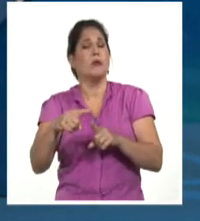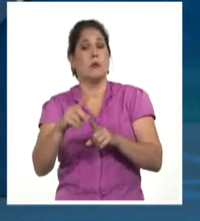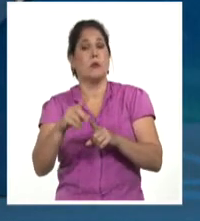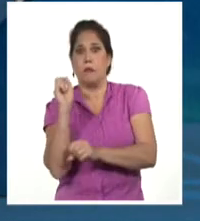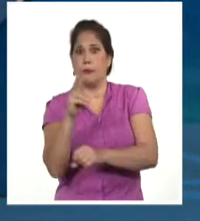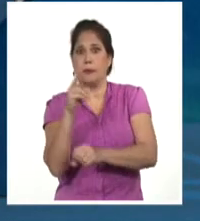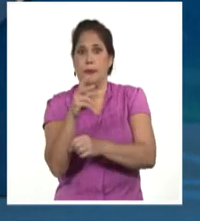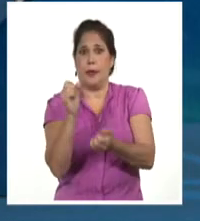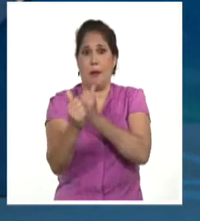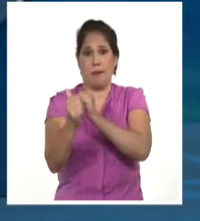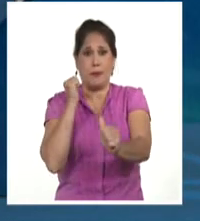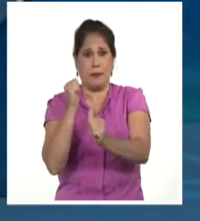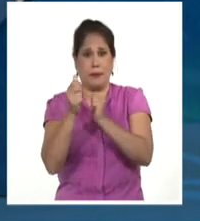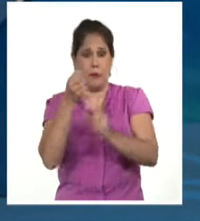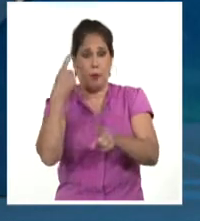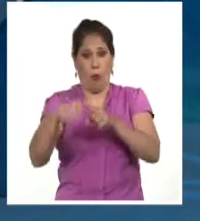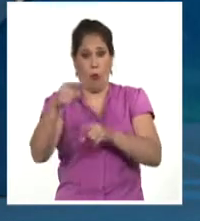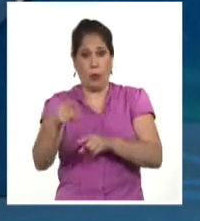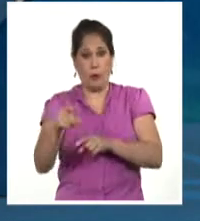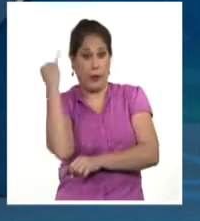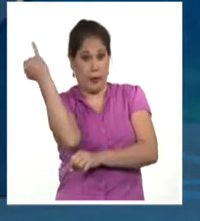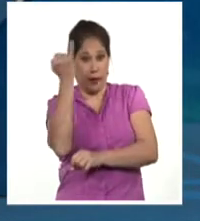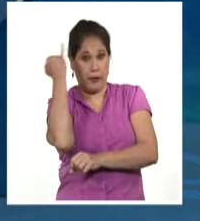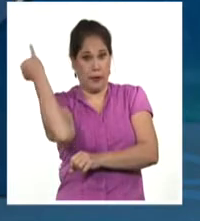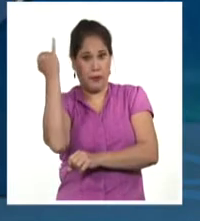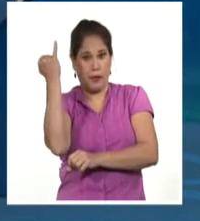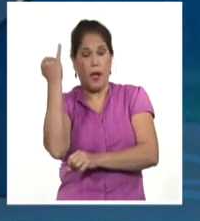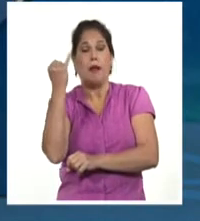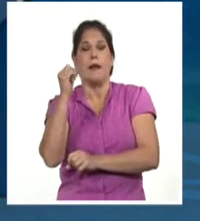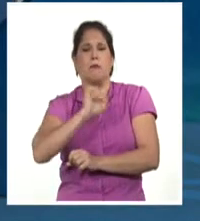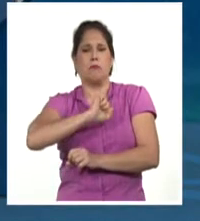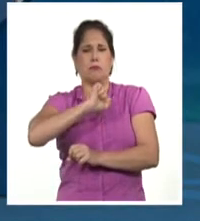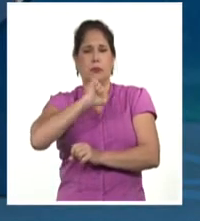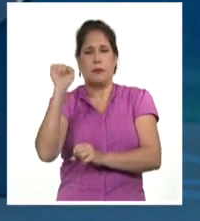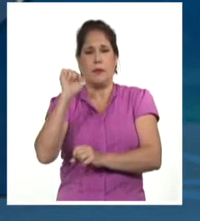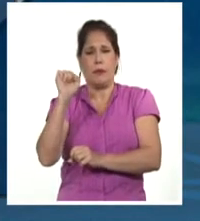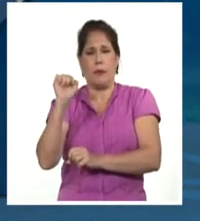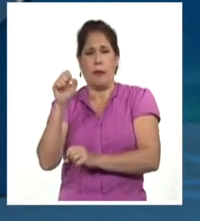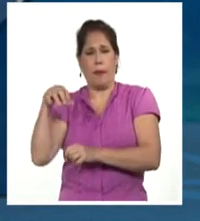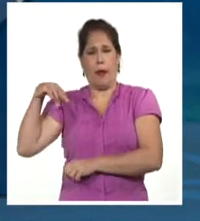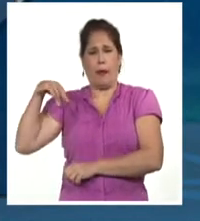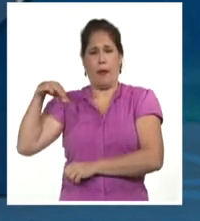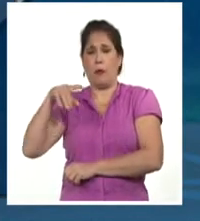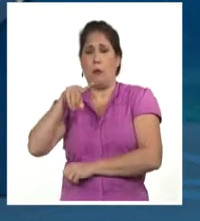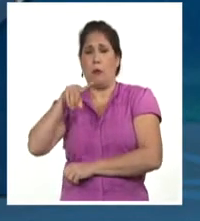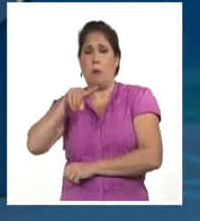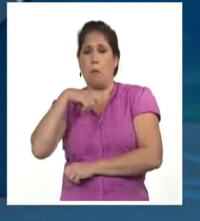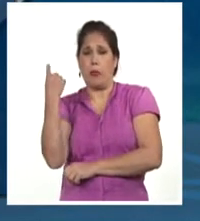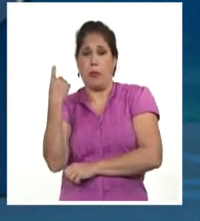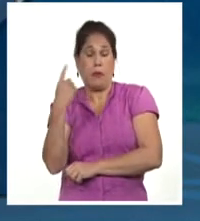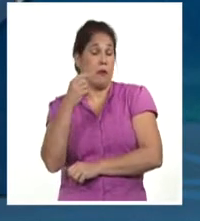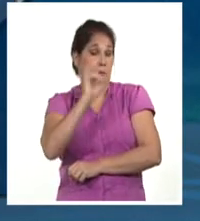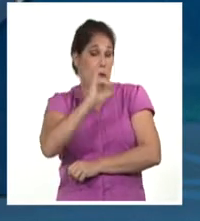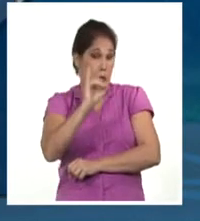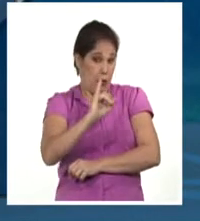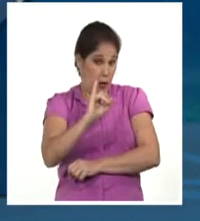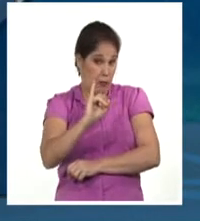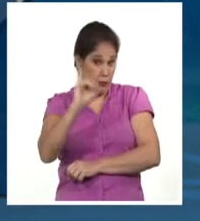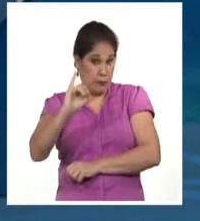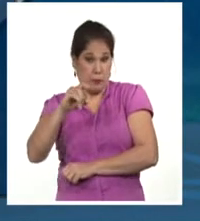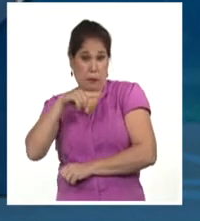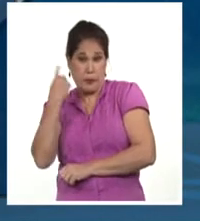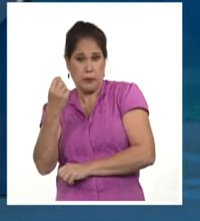para la goma. Mientras, Industriales noqueó 10 por 0 a Pinar del Río, con trabajo completo de Pavel Hernández, que se ha